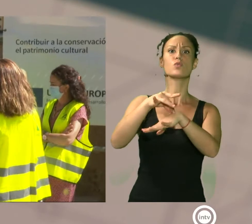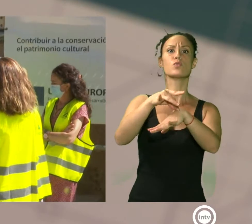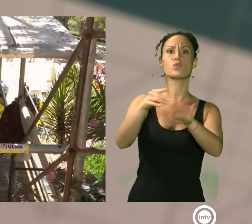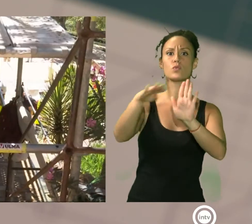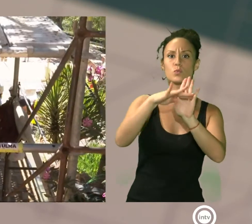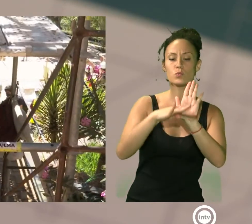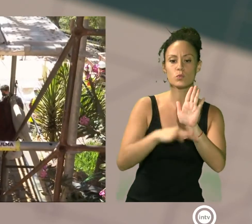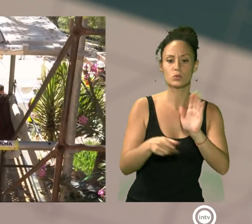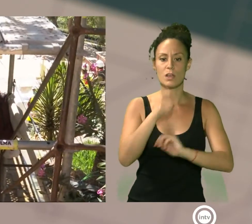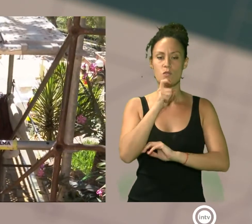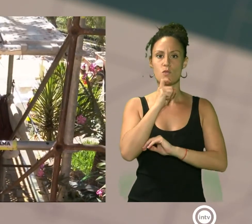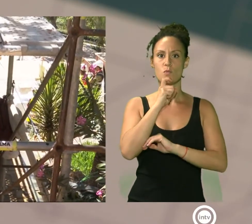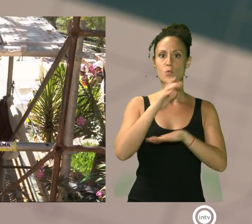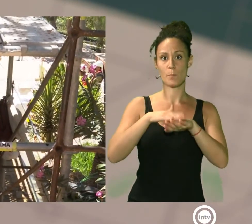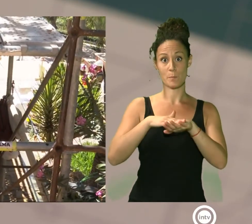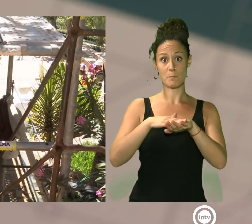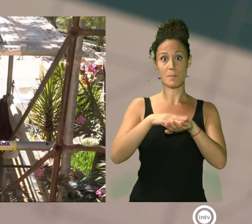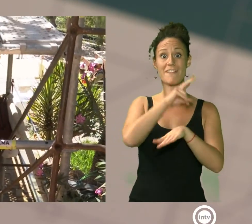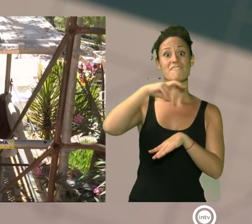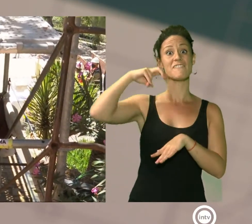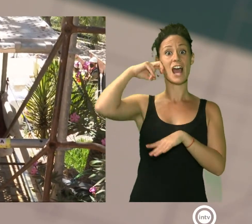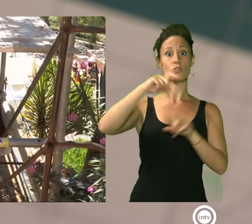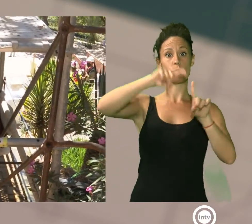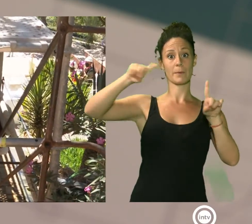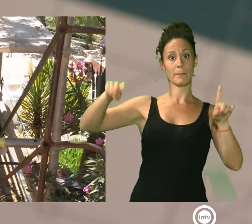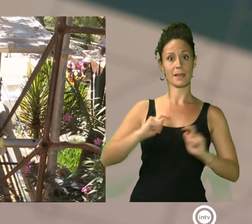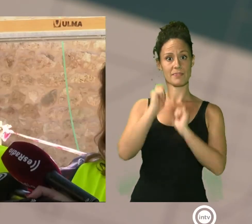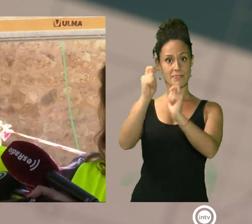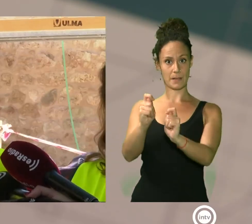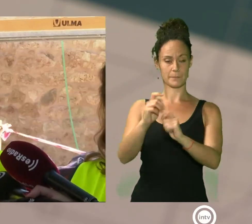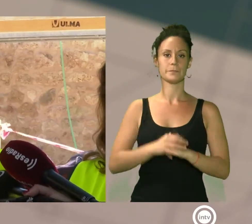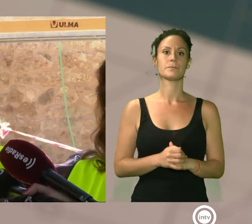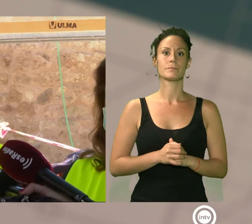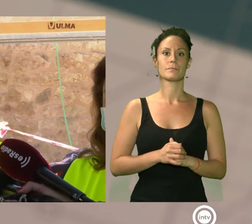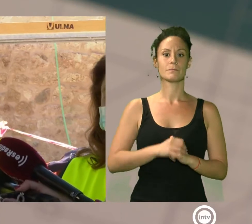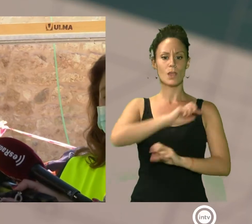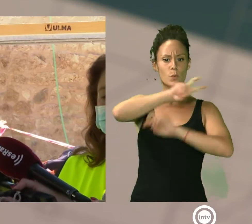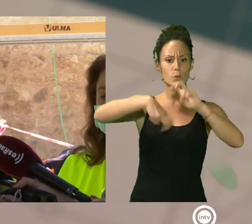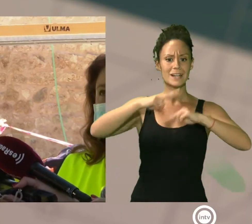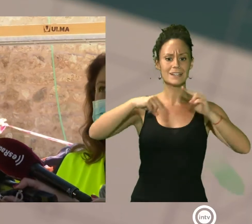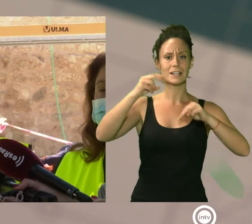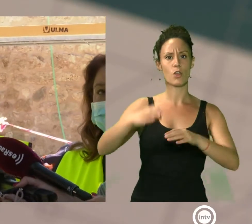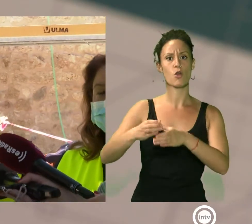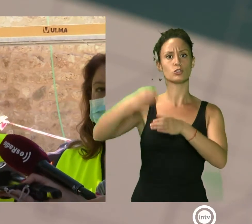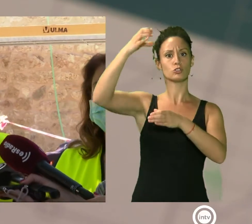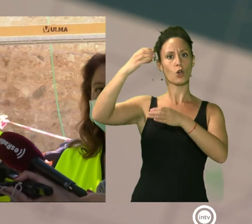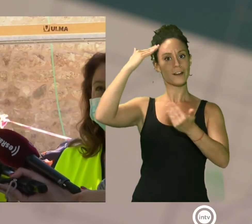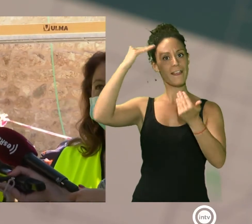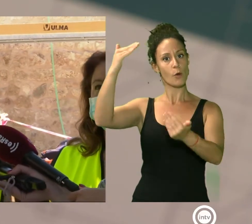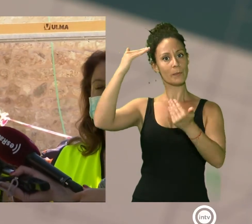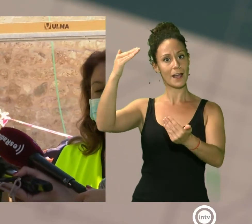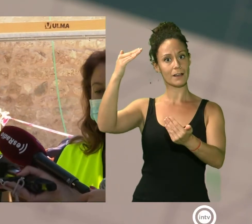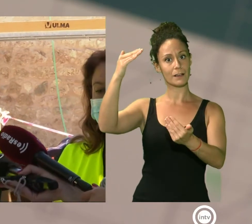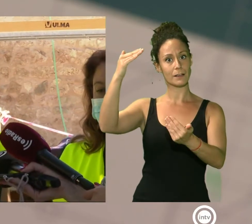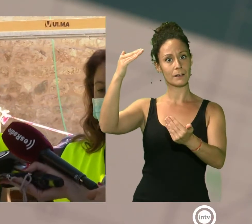puesta en valor de este conjunto monumental. Se llevará a cabo la restauración de la Torre del Homenaje en torno